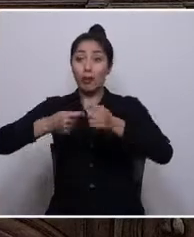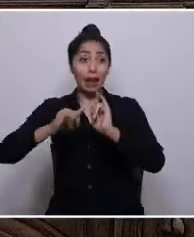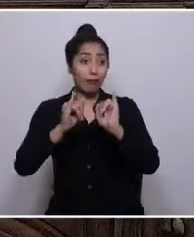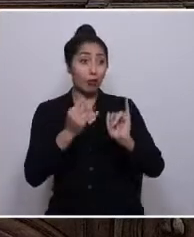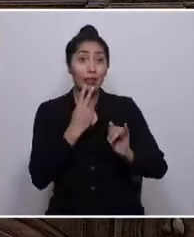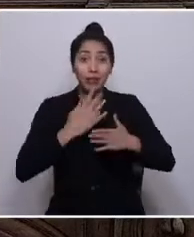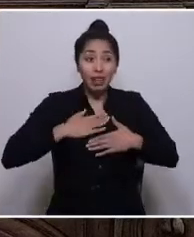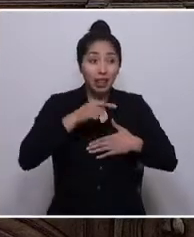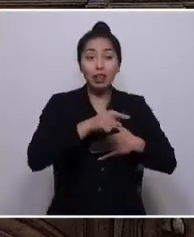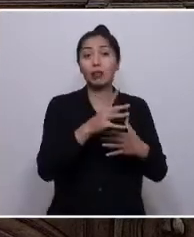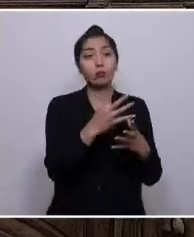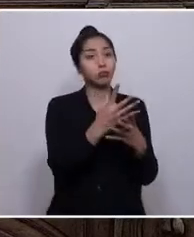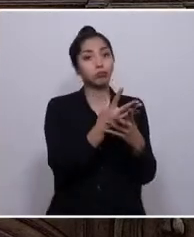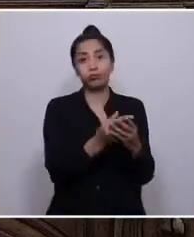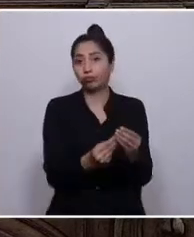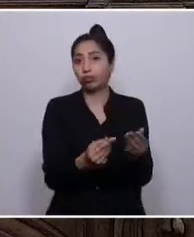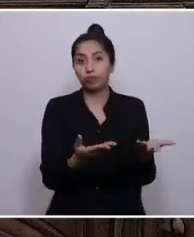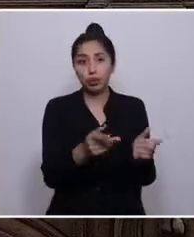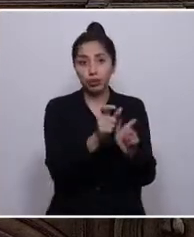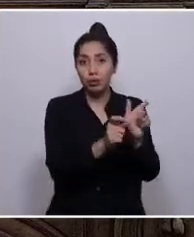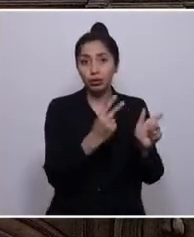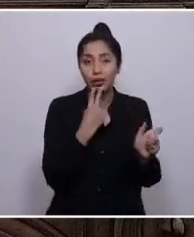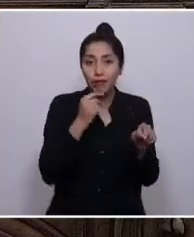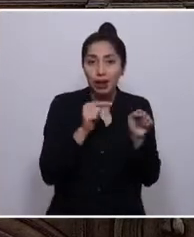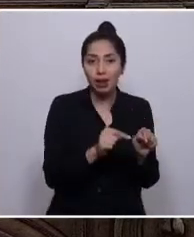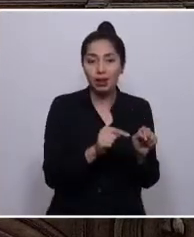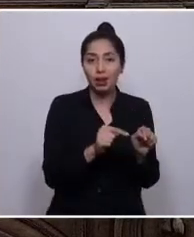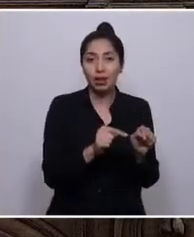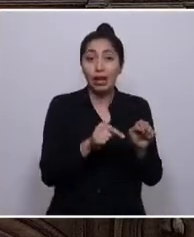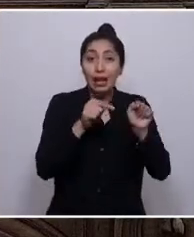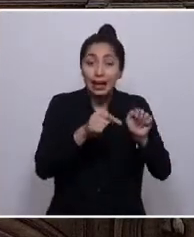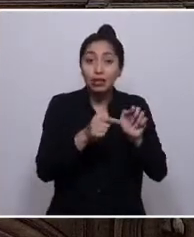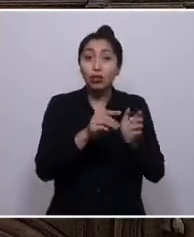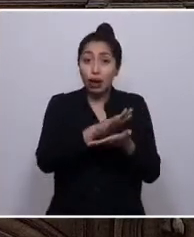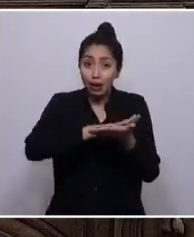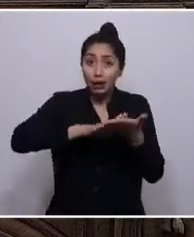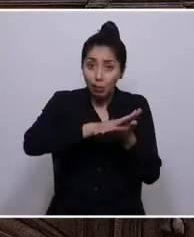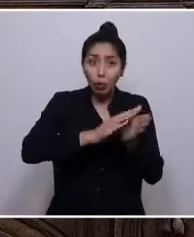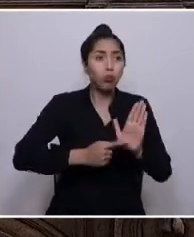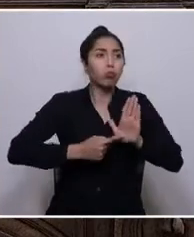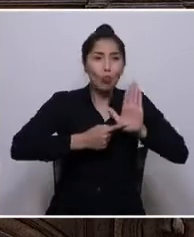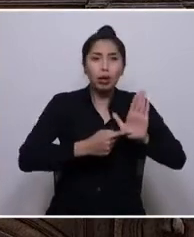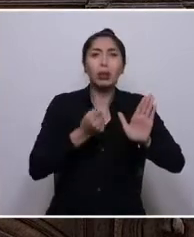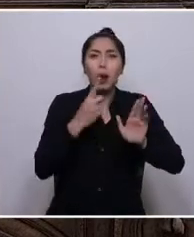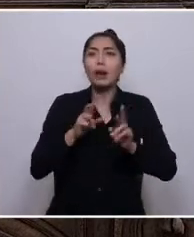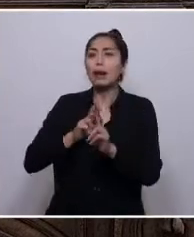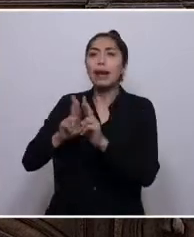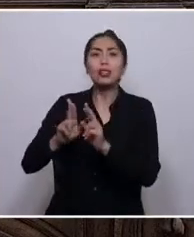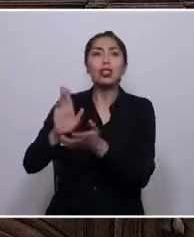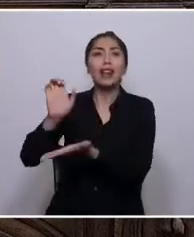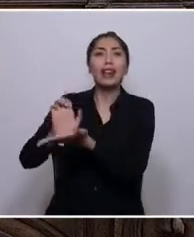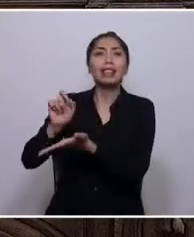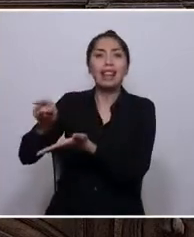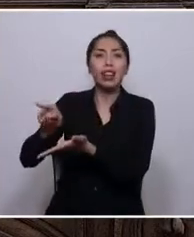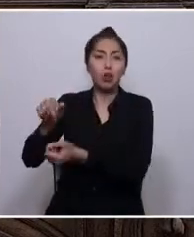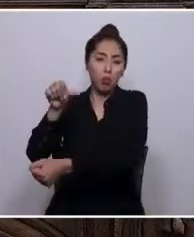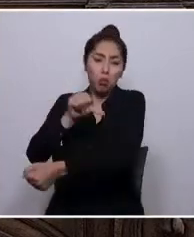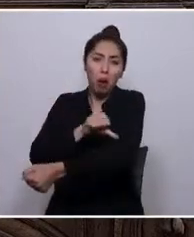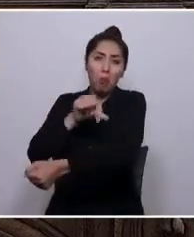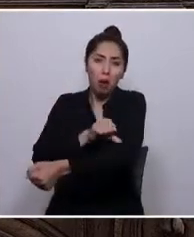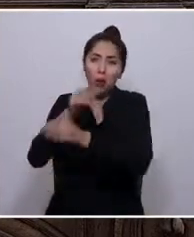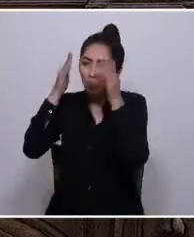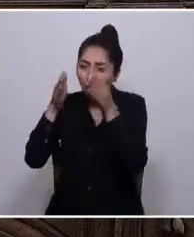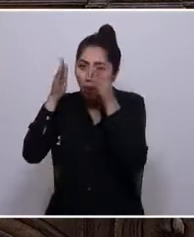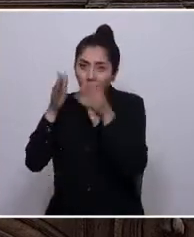y sus habitantes. Son estos ejemplos los que marcan nuestra relación con el Estado centralista que junto al